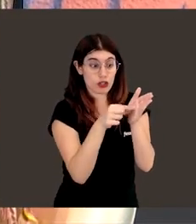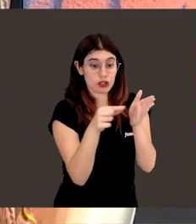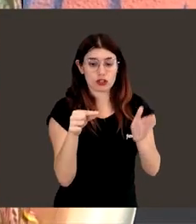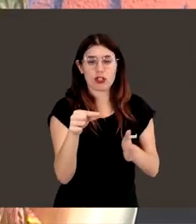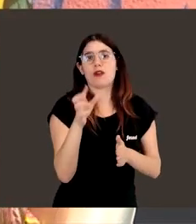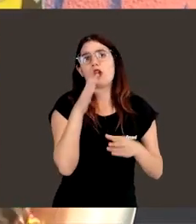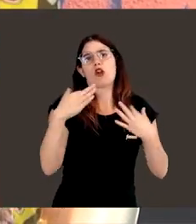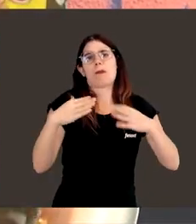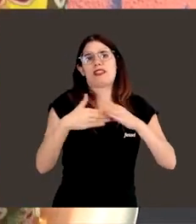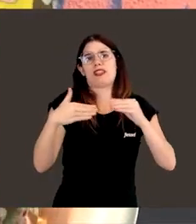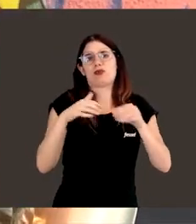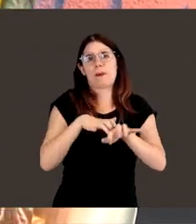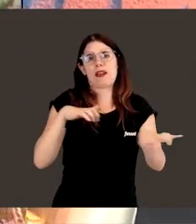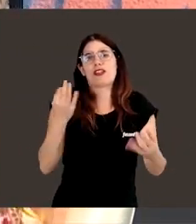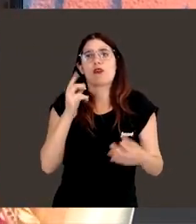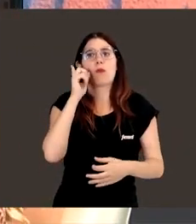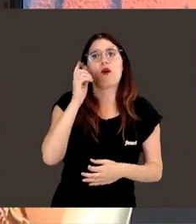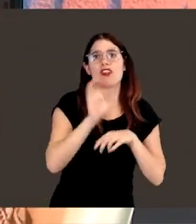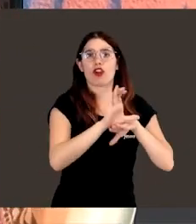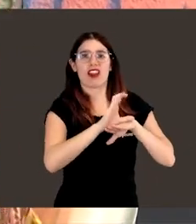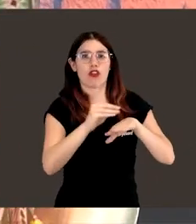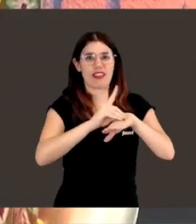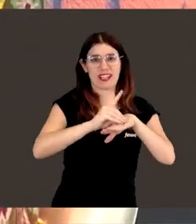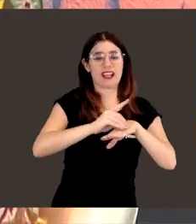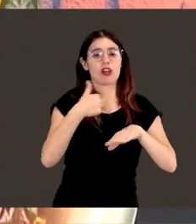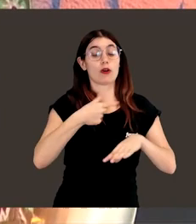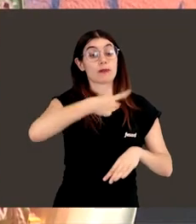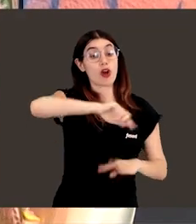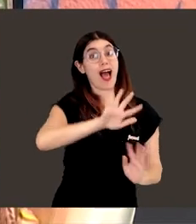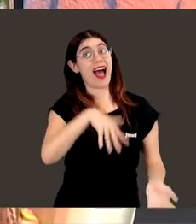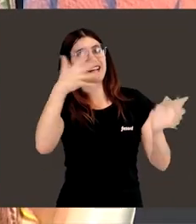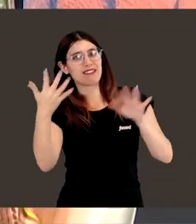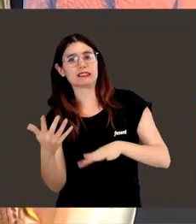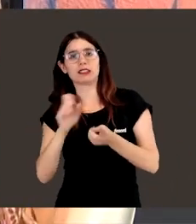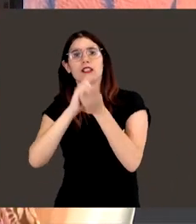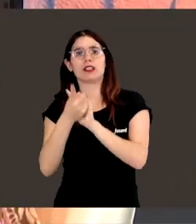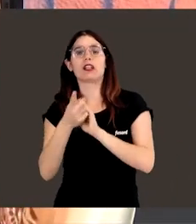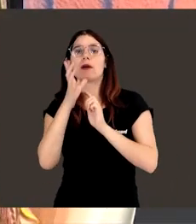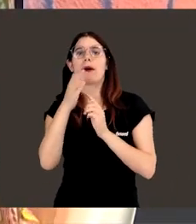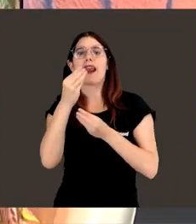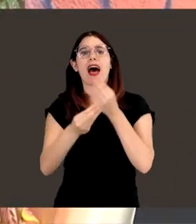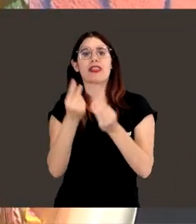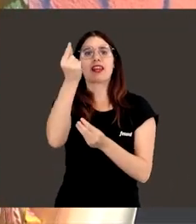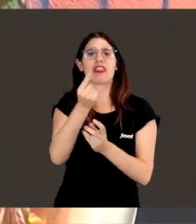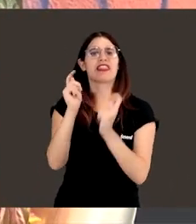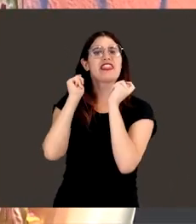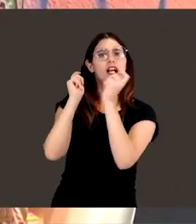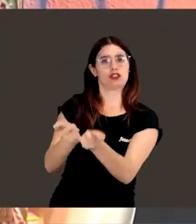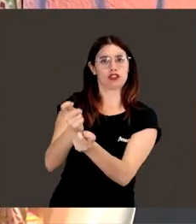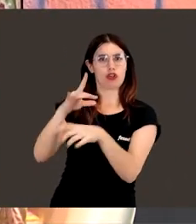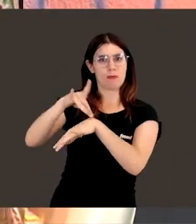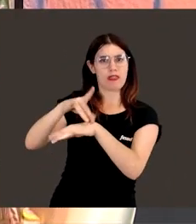como normalmente se utilizan en móviles, ordenadores, todo lo contrario, es utilizarlo para hacer un diagnóstico, diagnóstico clínico,